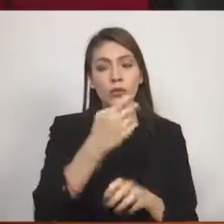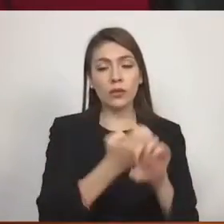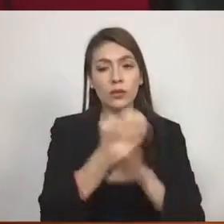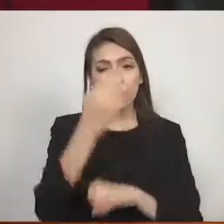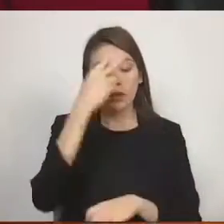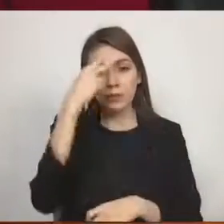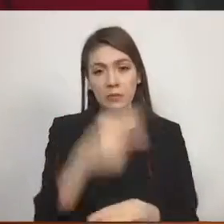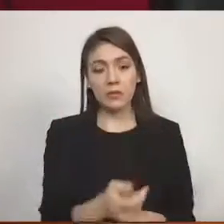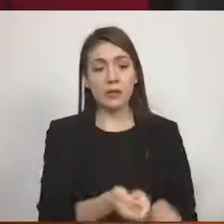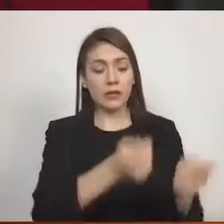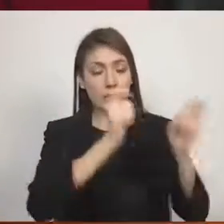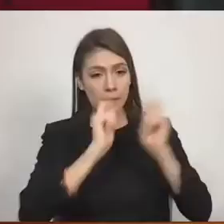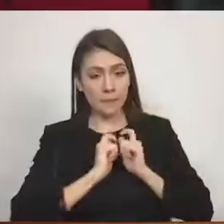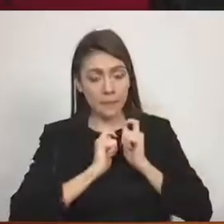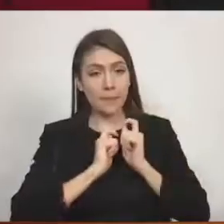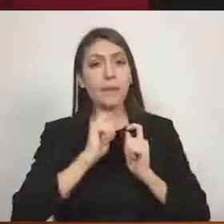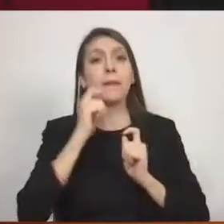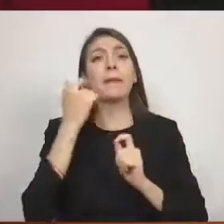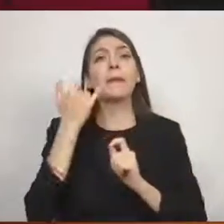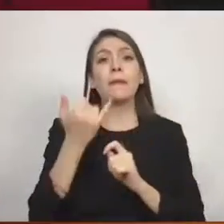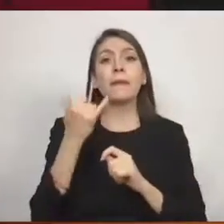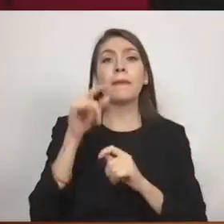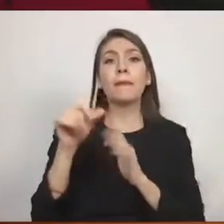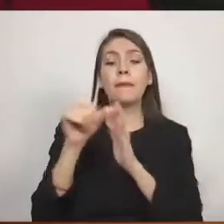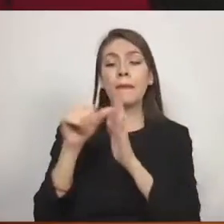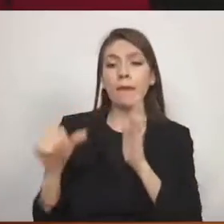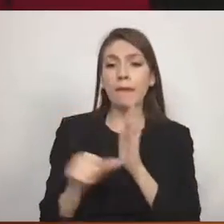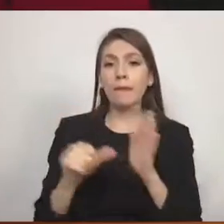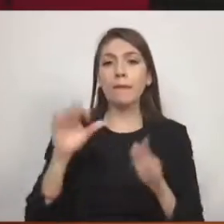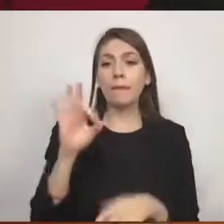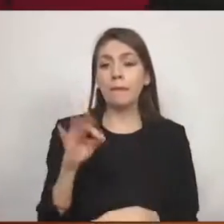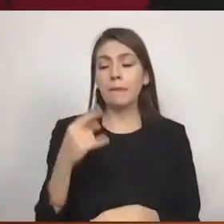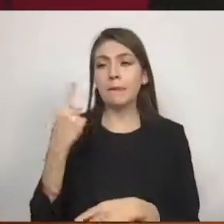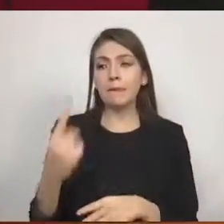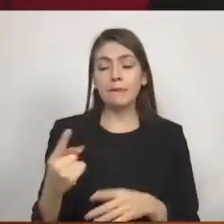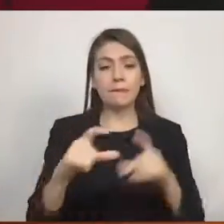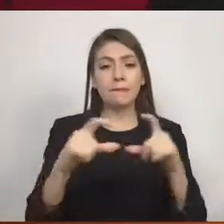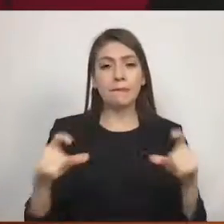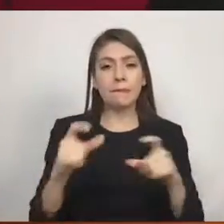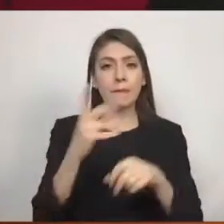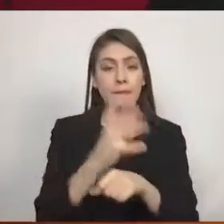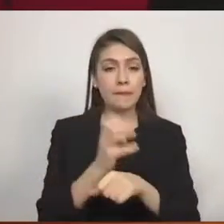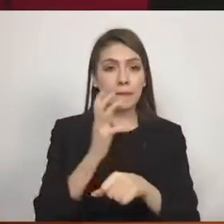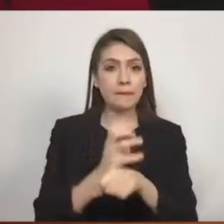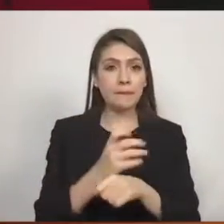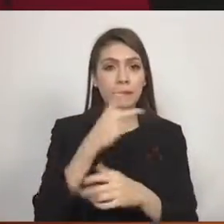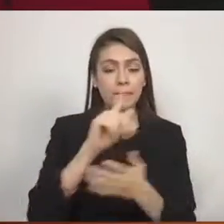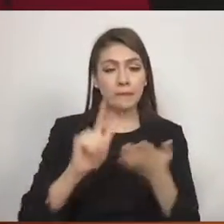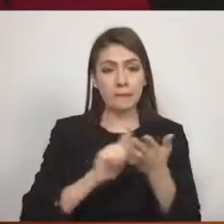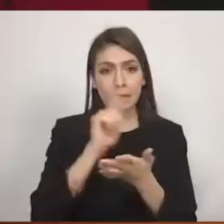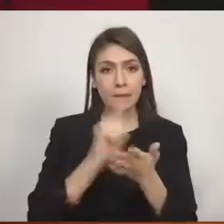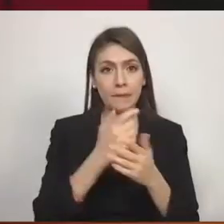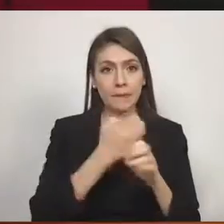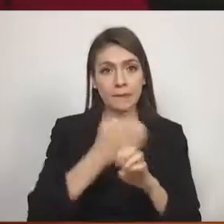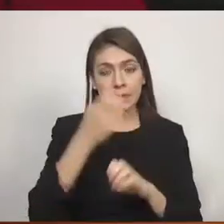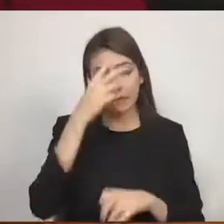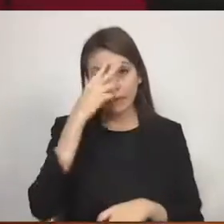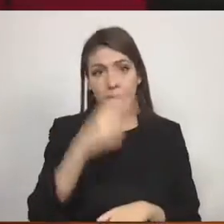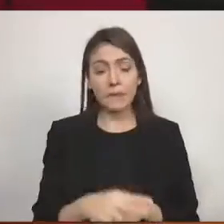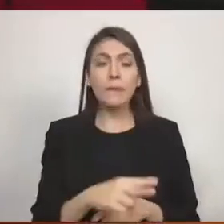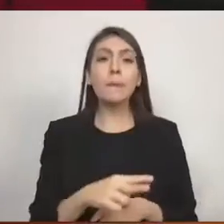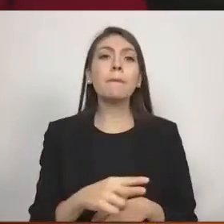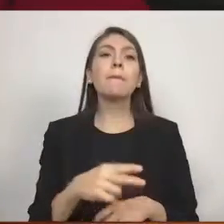con fundamento en el artículo 41, cuarto párrafo de la Ley Orgánica Municipal del Estado de México, someto a la